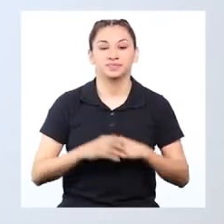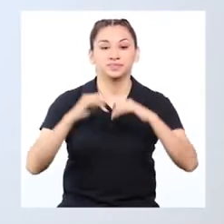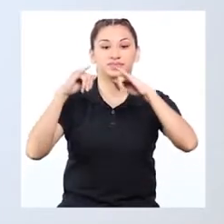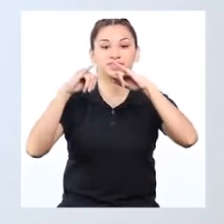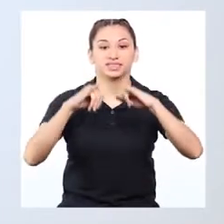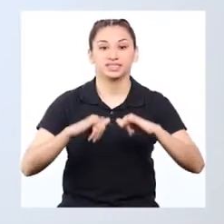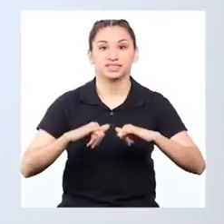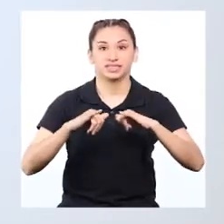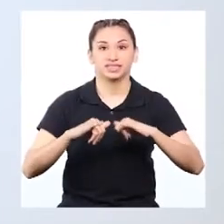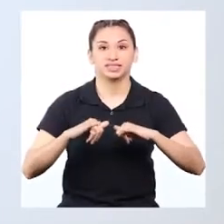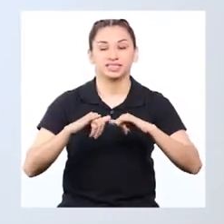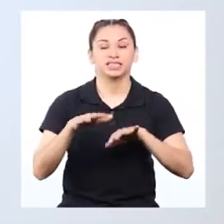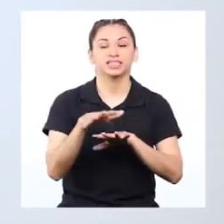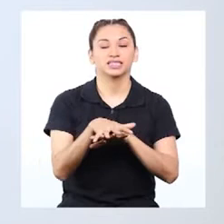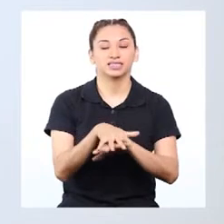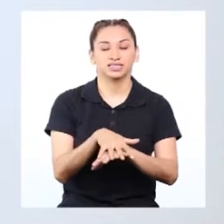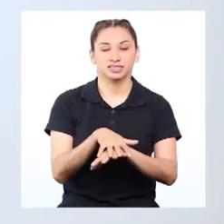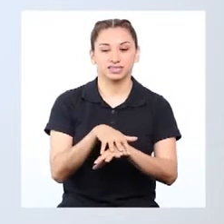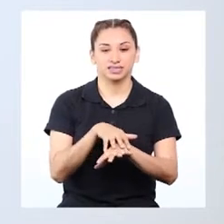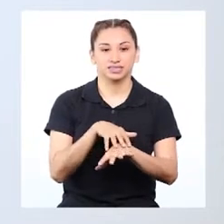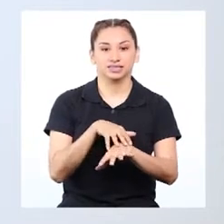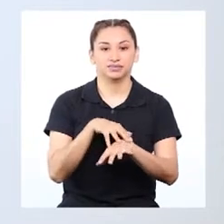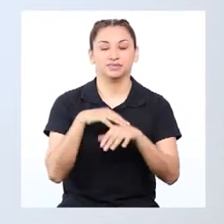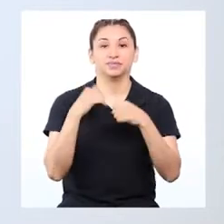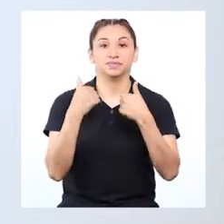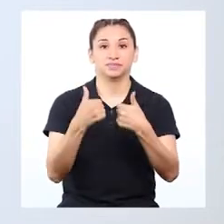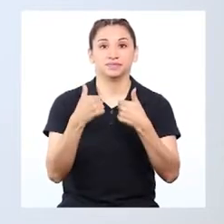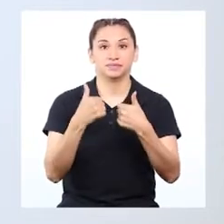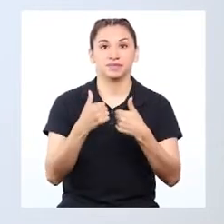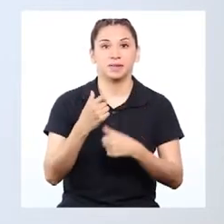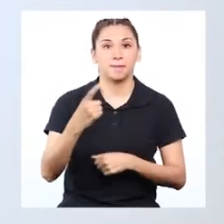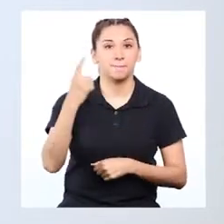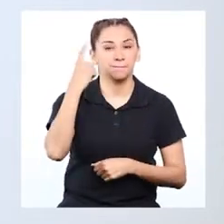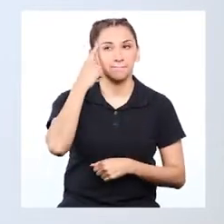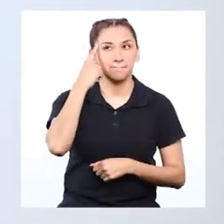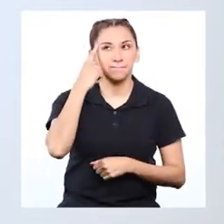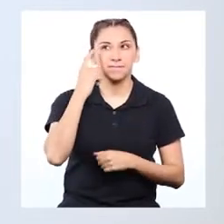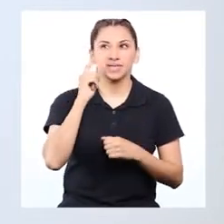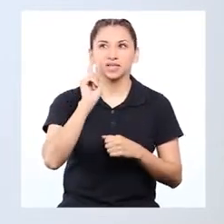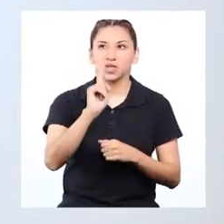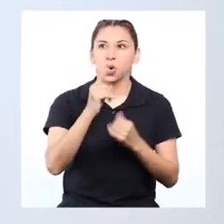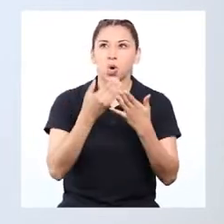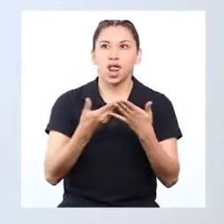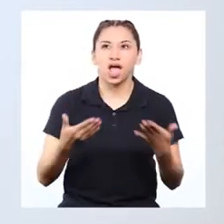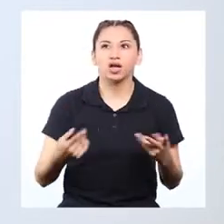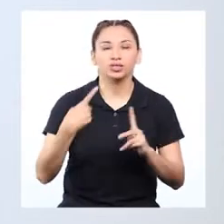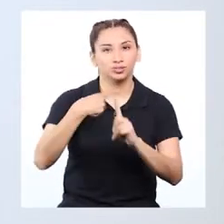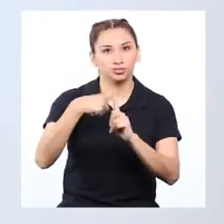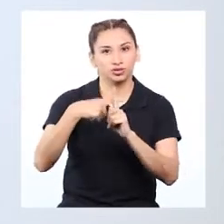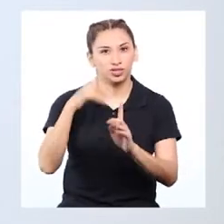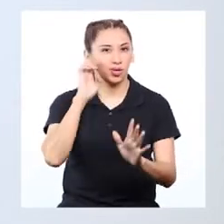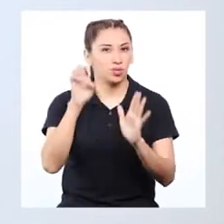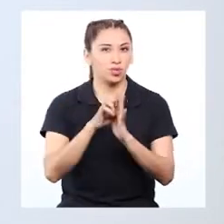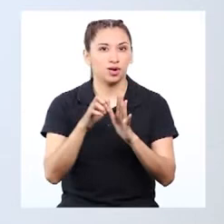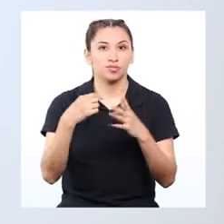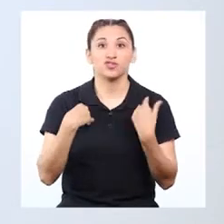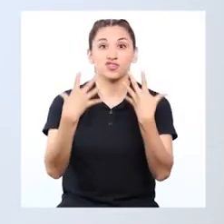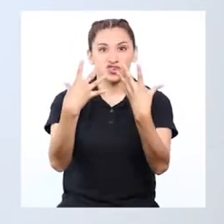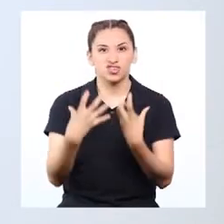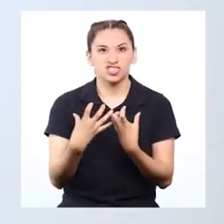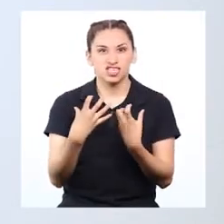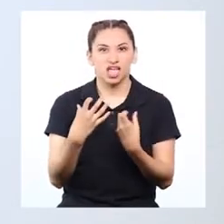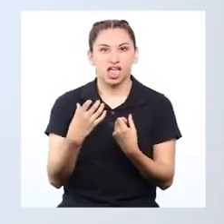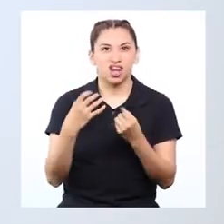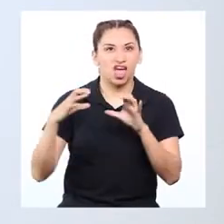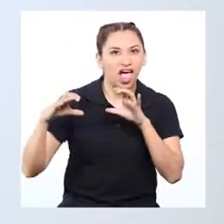Nos quedamos ahí, despacio. ¡Muy bien! Vamos a pensar en algo súper positivo. Como por ejemplo, quiero ser